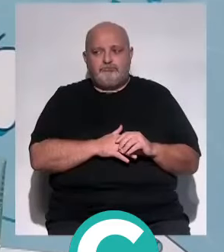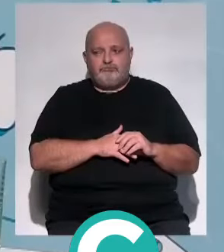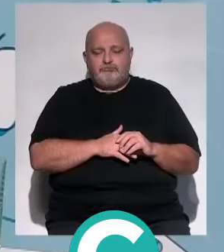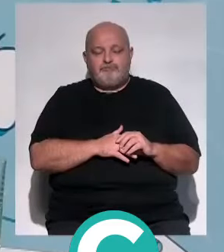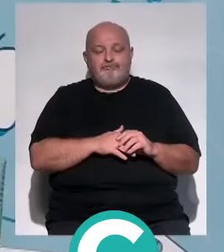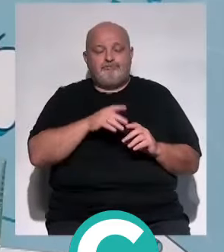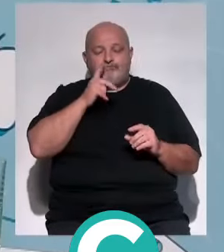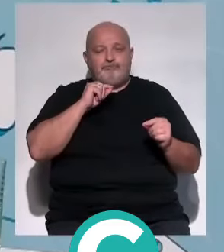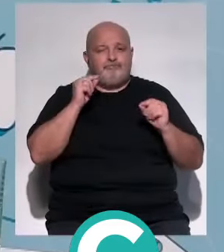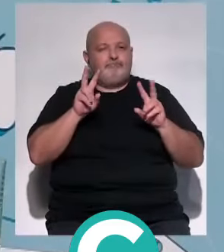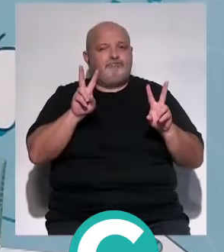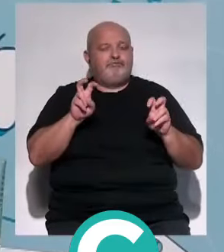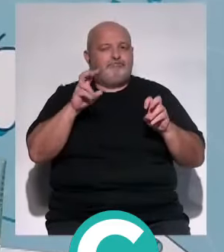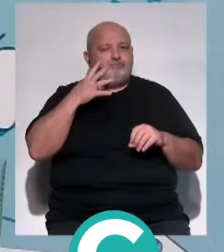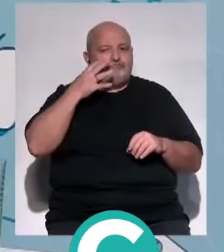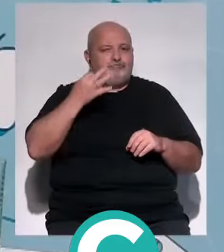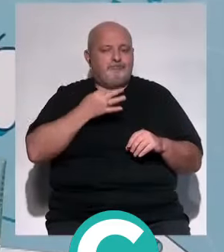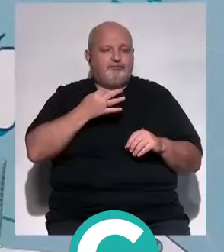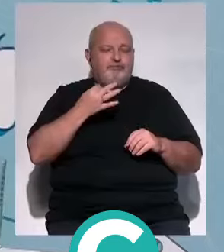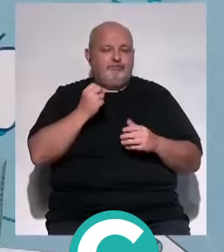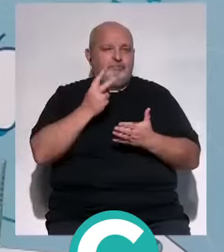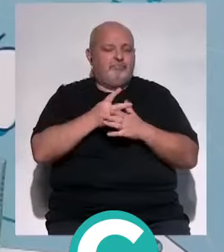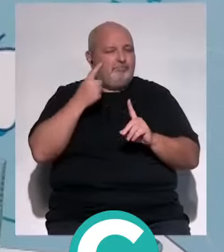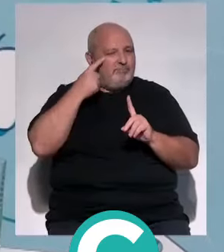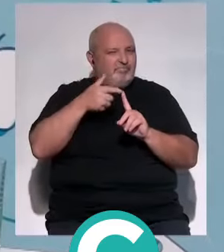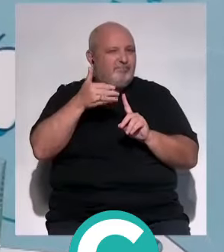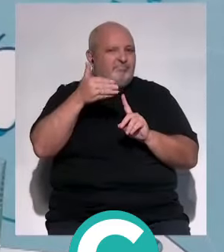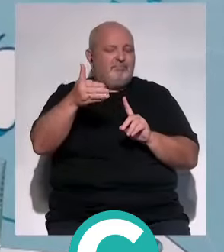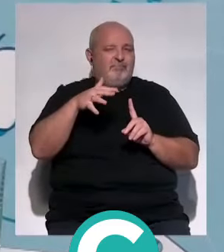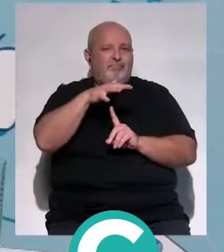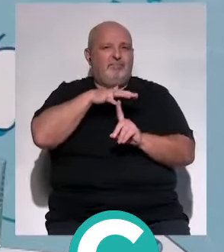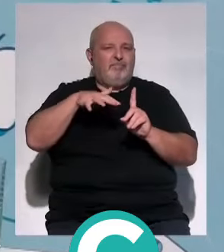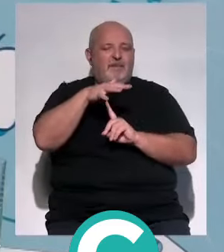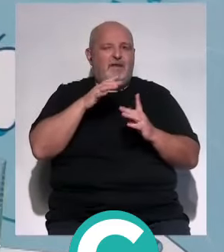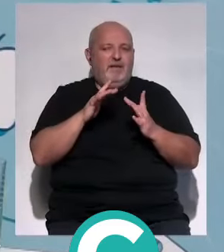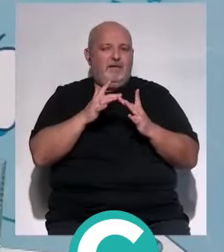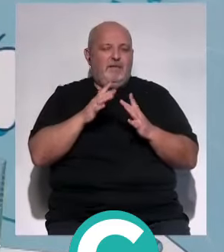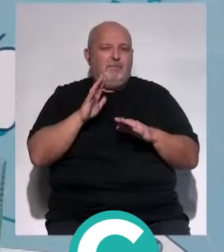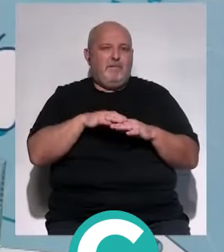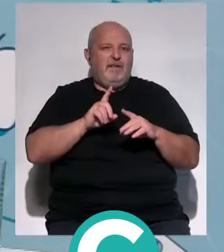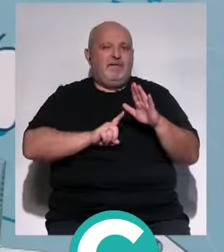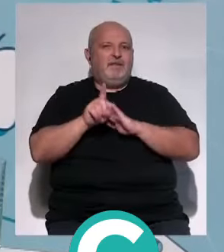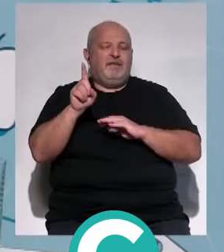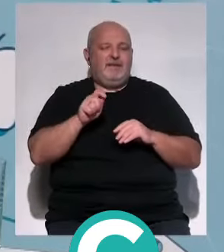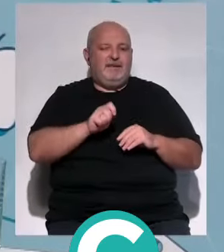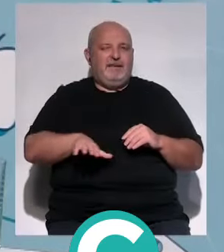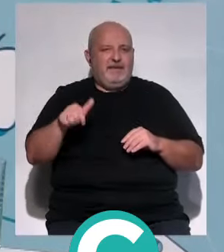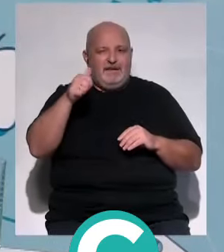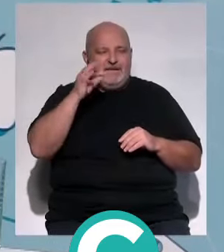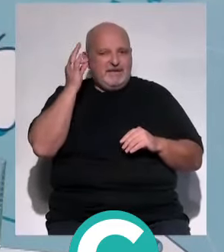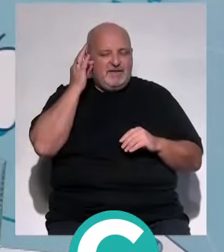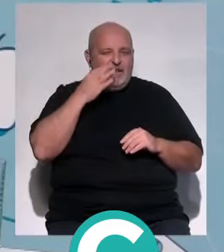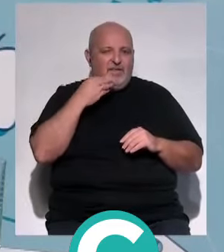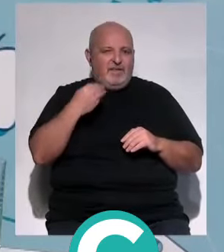A debate en los peligros y los desafíos que comporta el entorno digital para el desarrollo de niños, niñas